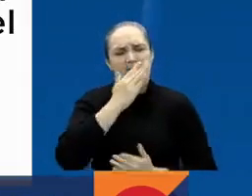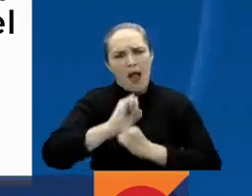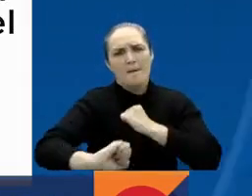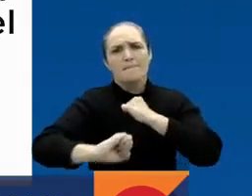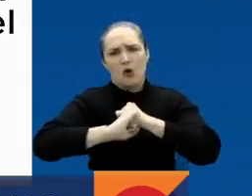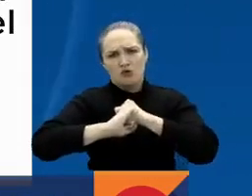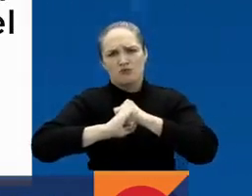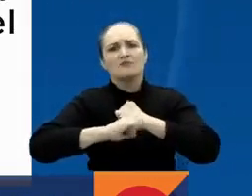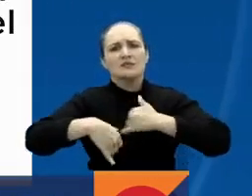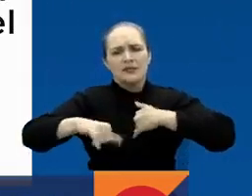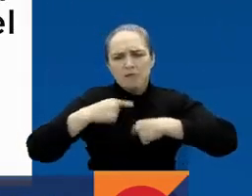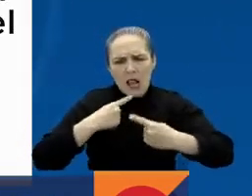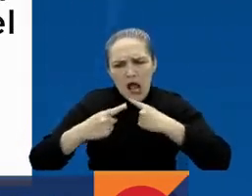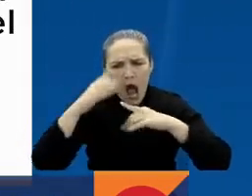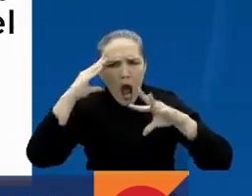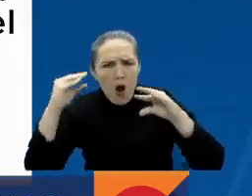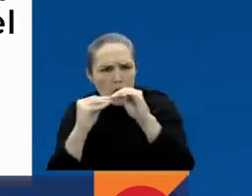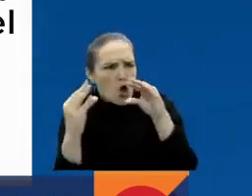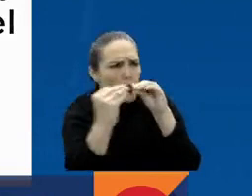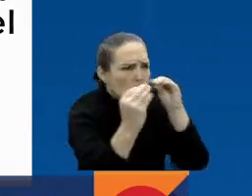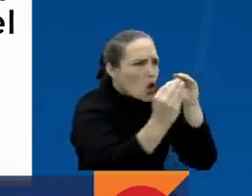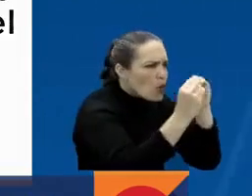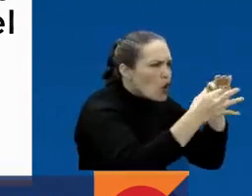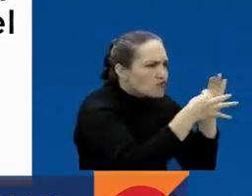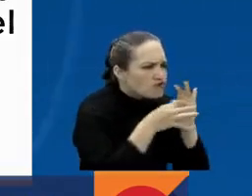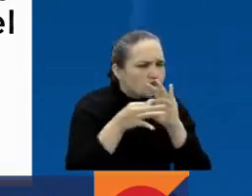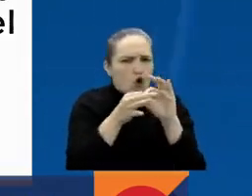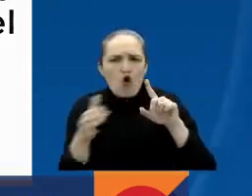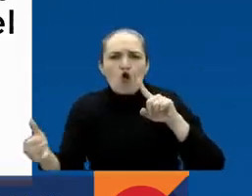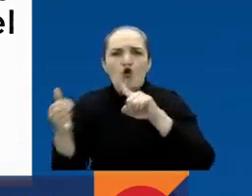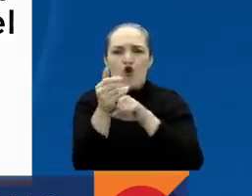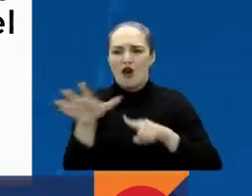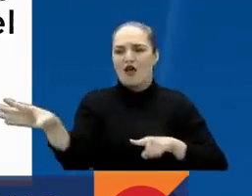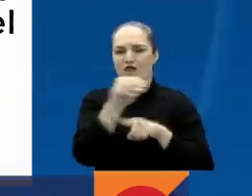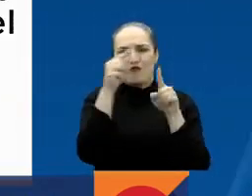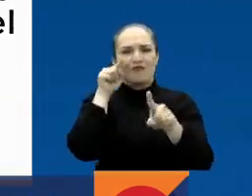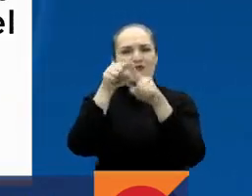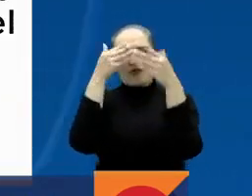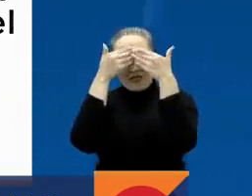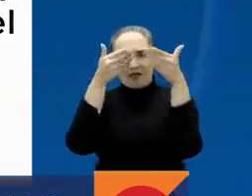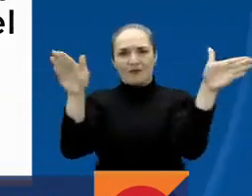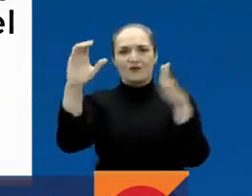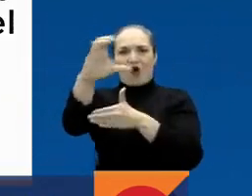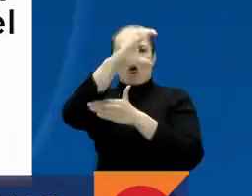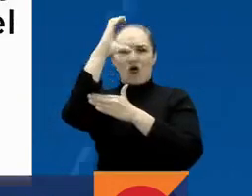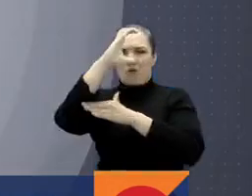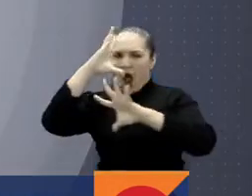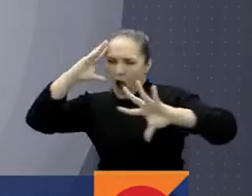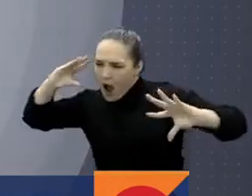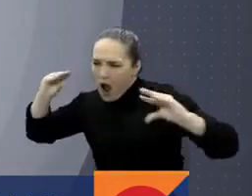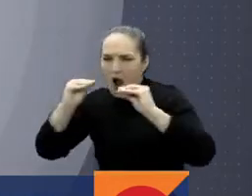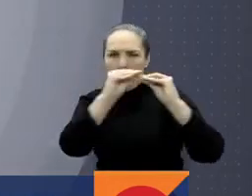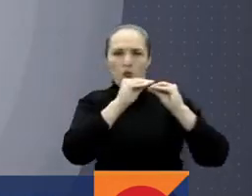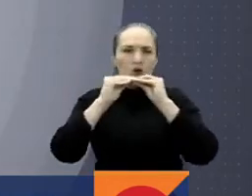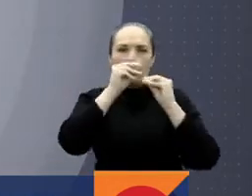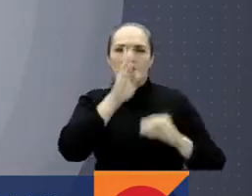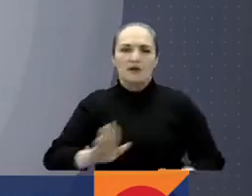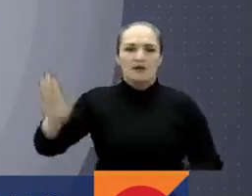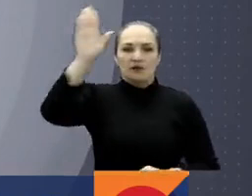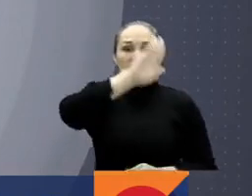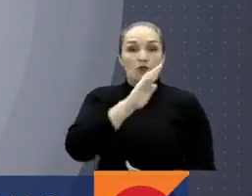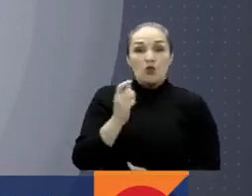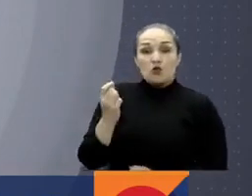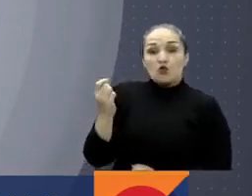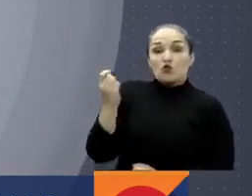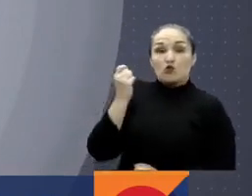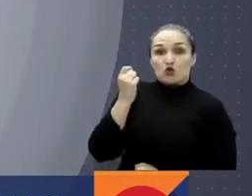Hemos logrado unificar prácticamente a todas y todos los demócratas de Colombia. Vamos hacia el Gran Acuerdo Nacional. En las últimas horas, en un